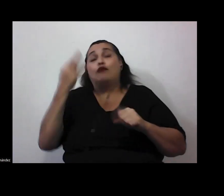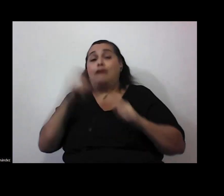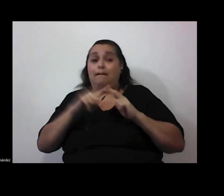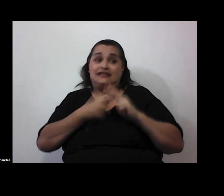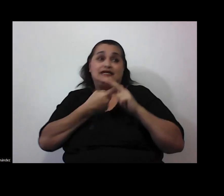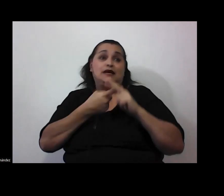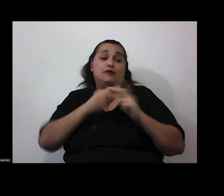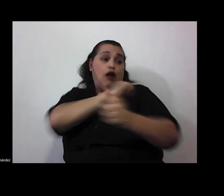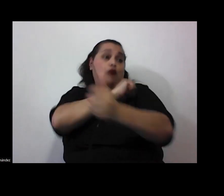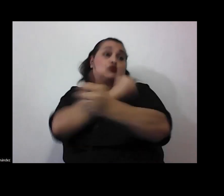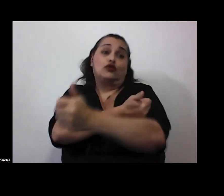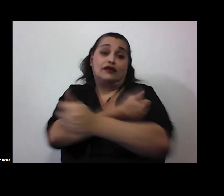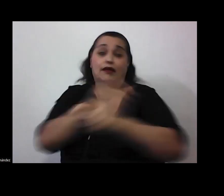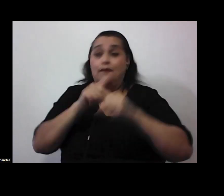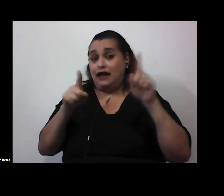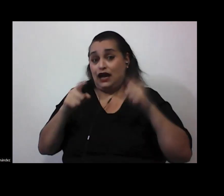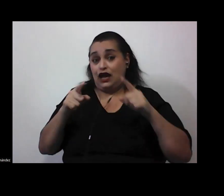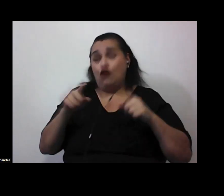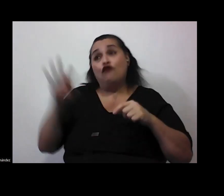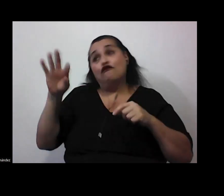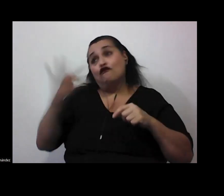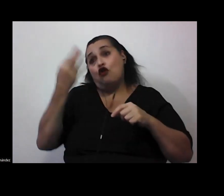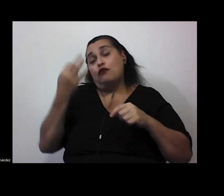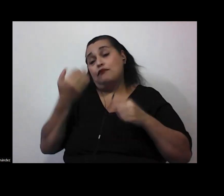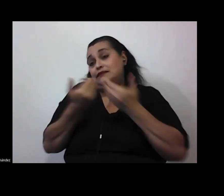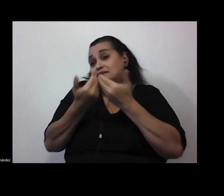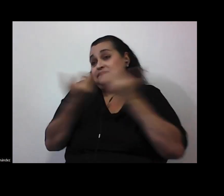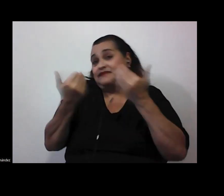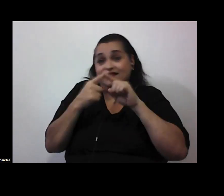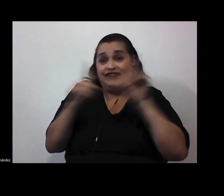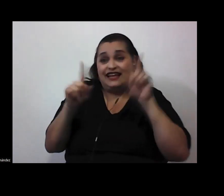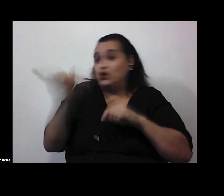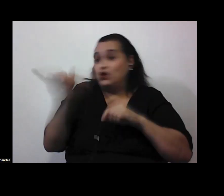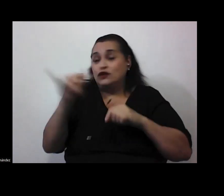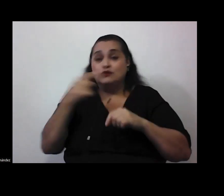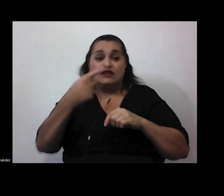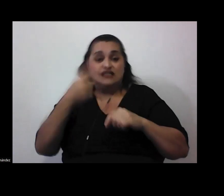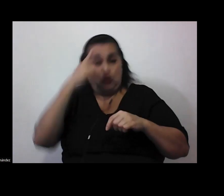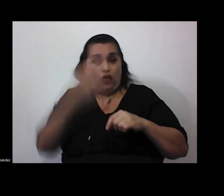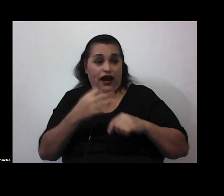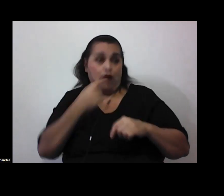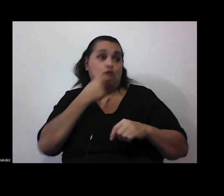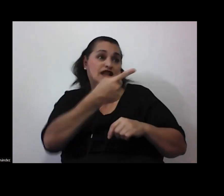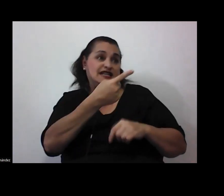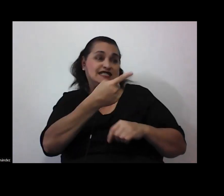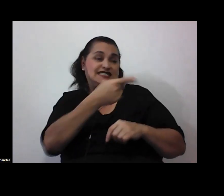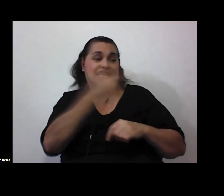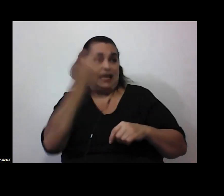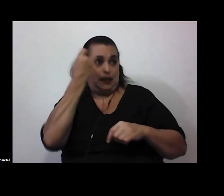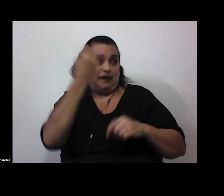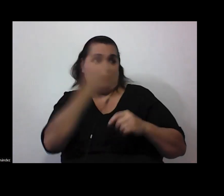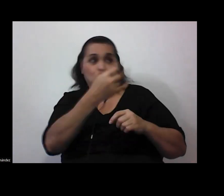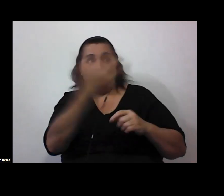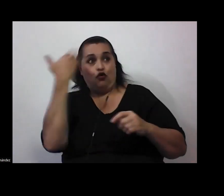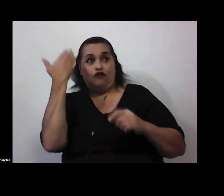convengamos que una forma particular porque no es lo mismo decir lo creo porque lo dice Aristóteles que decir lo creo porque